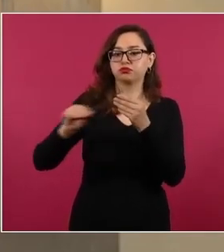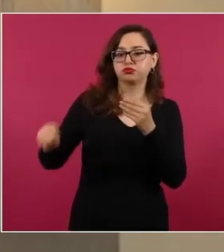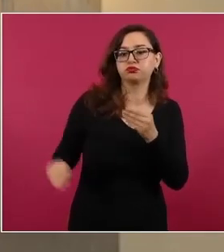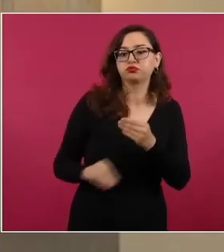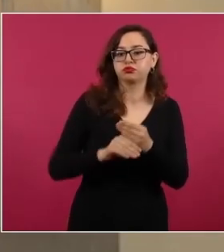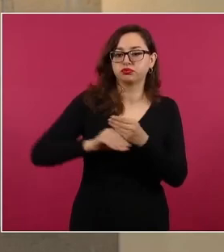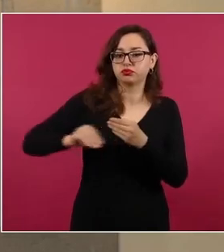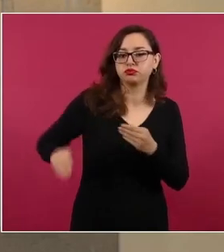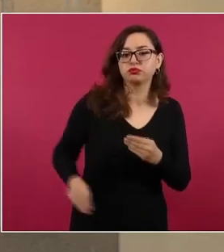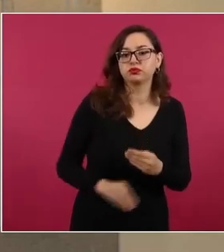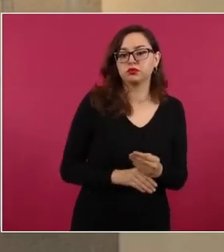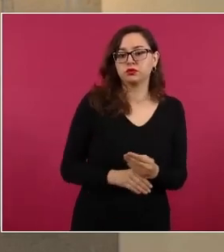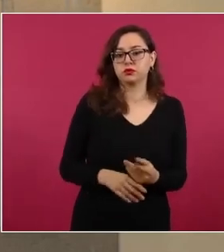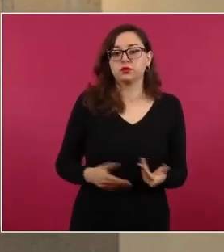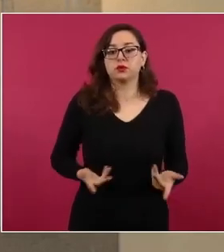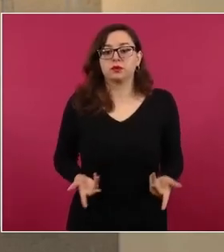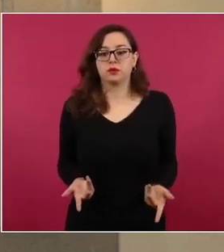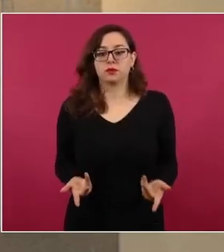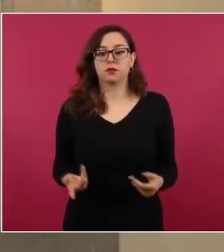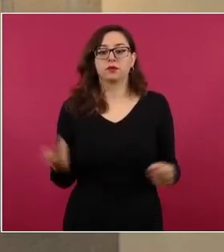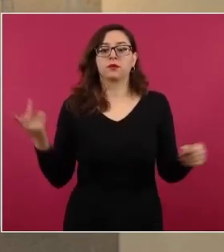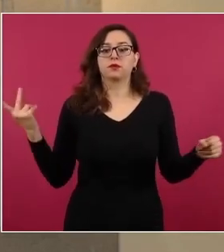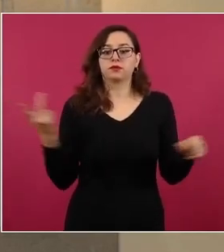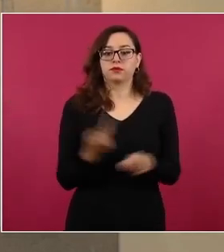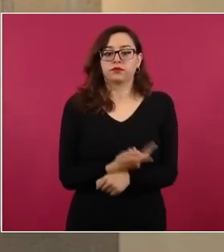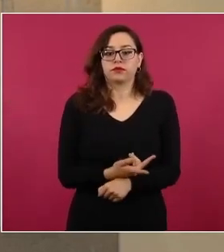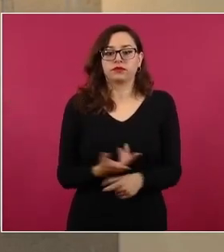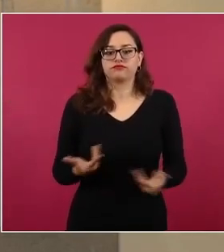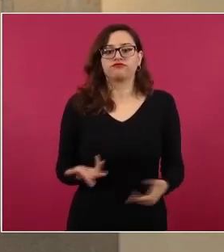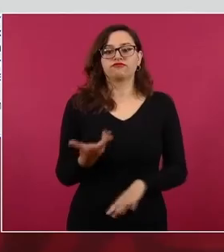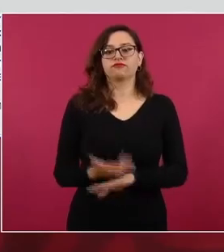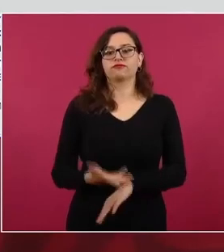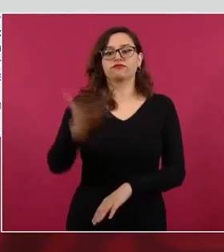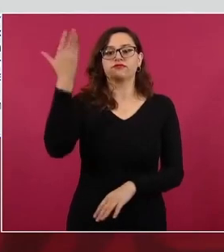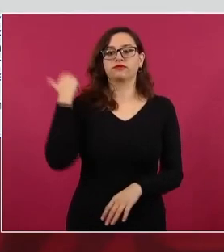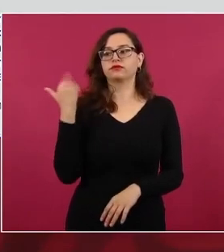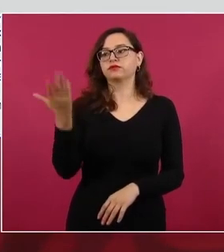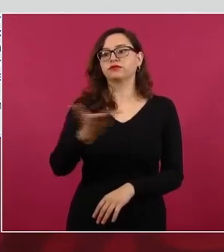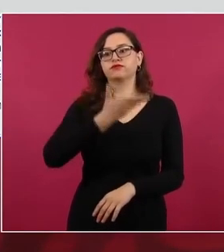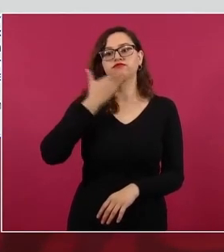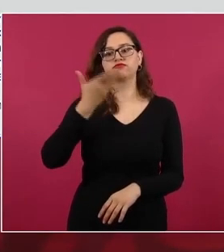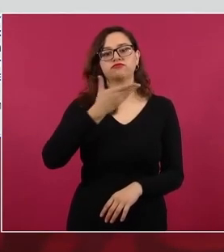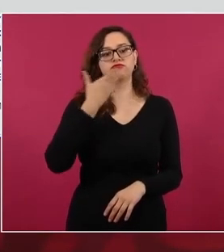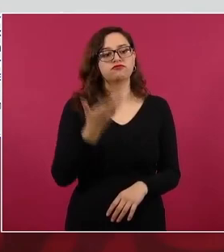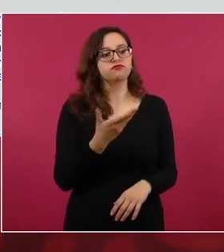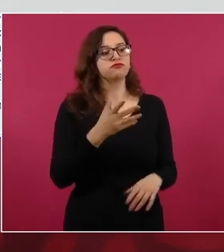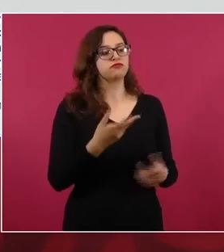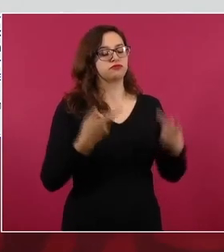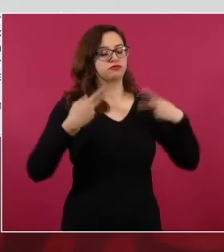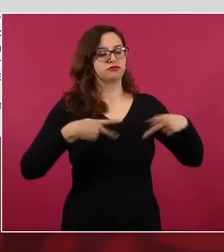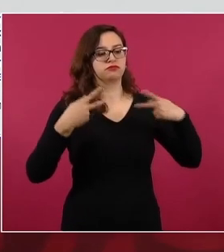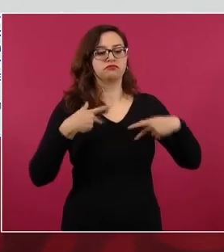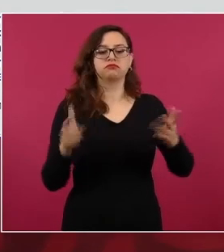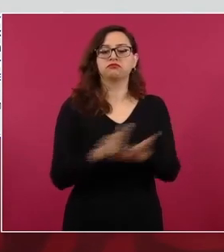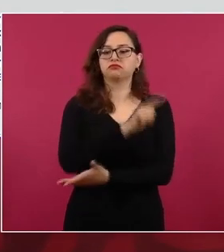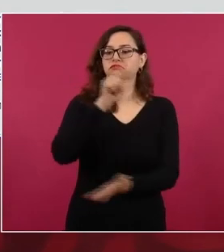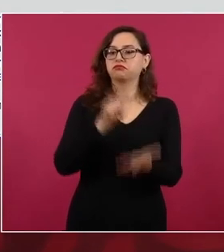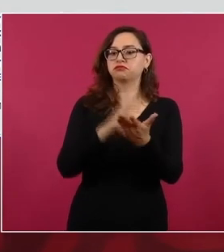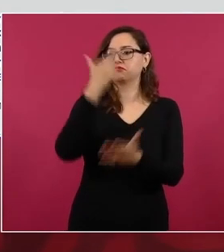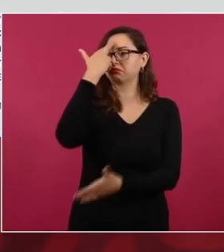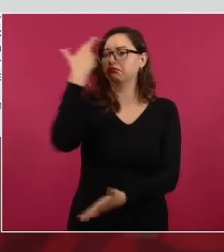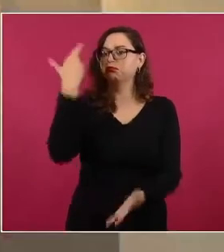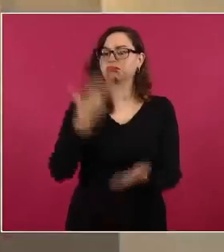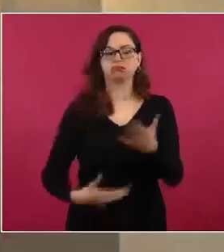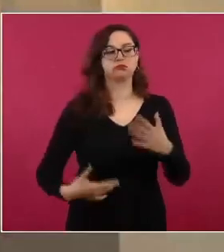por lo que era la llamada puerta giratoria, cuando había la sensación de que se ponía a disposición de los